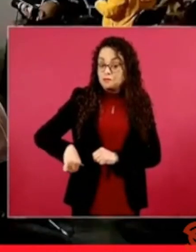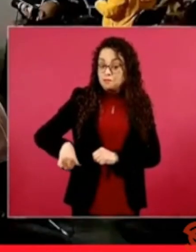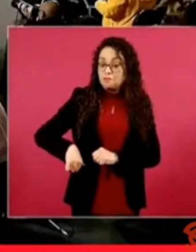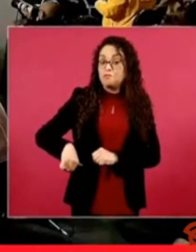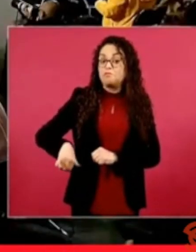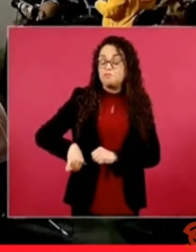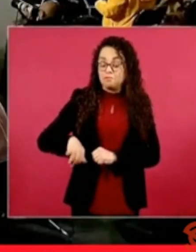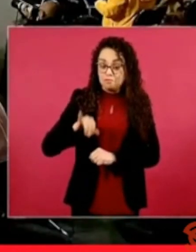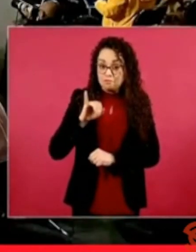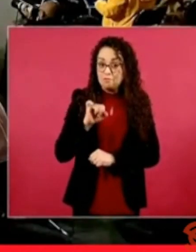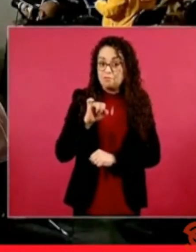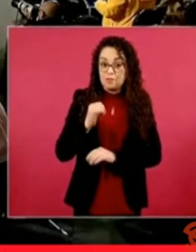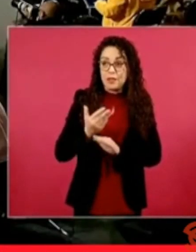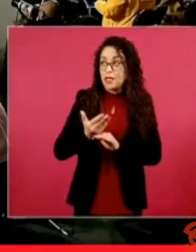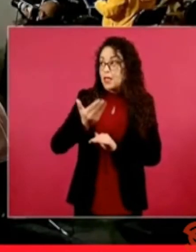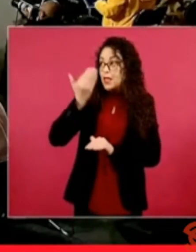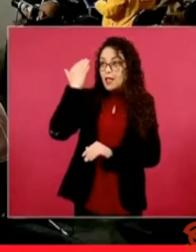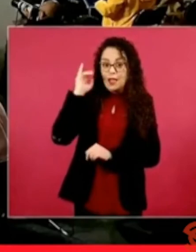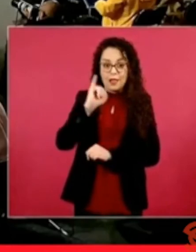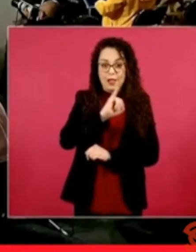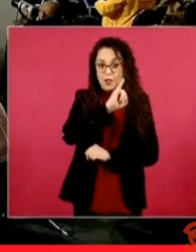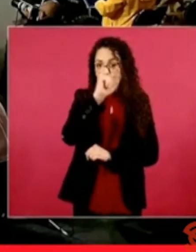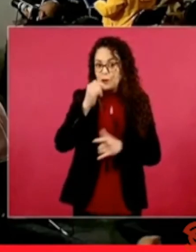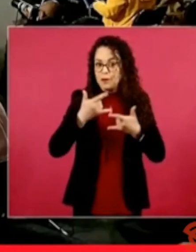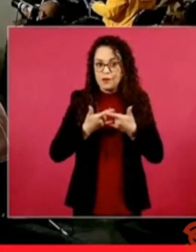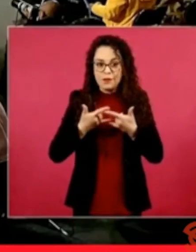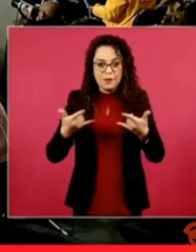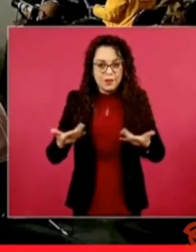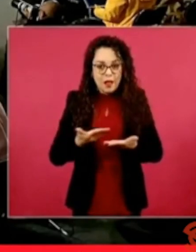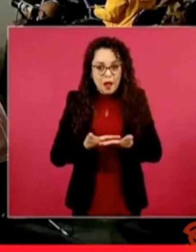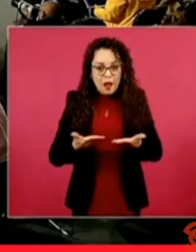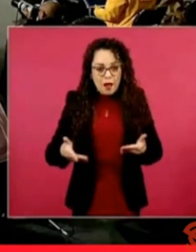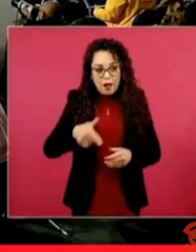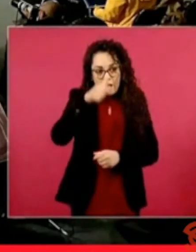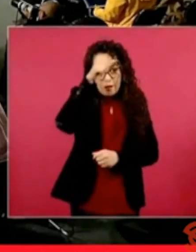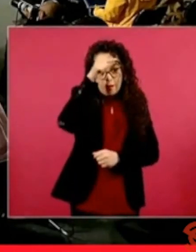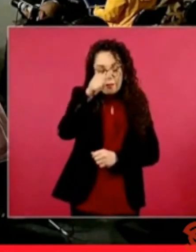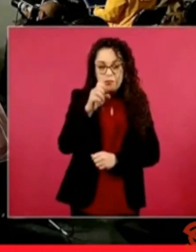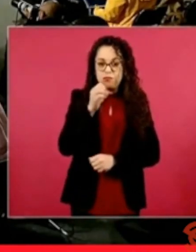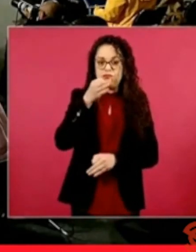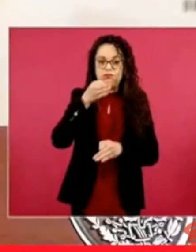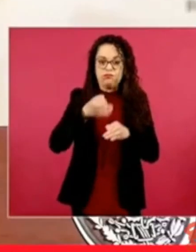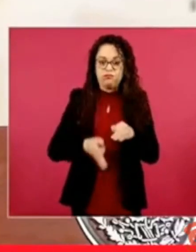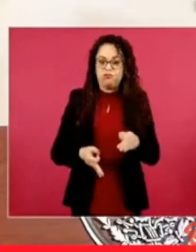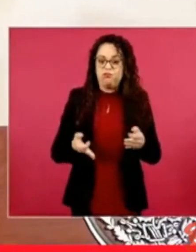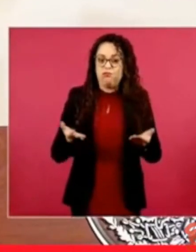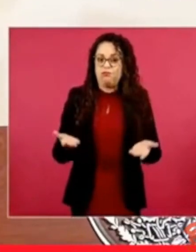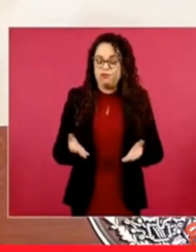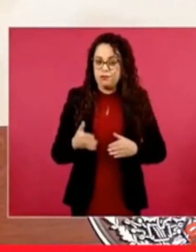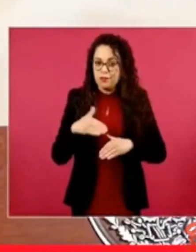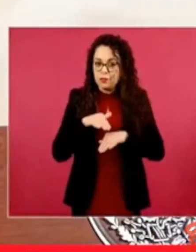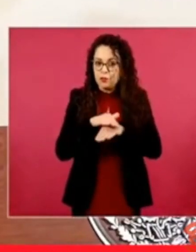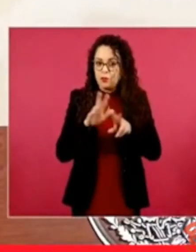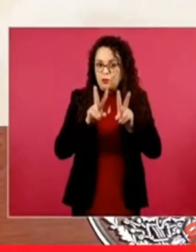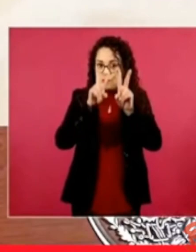momentos estelares en la vida pública.